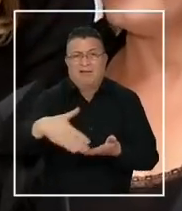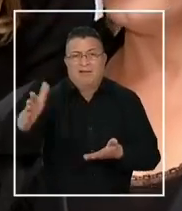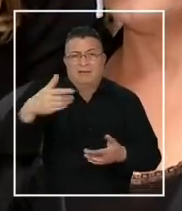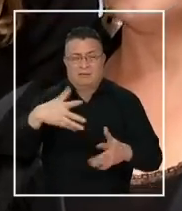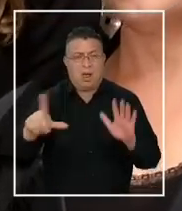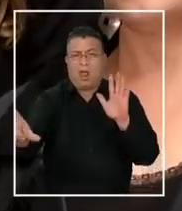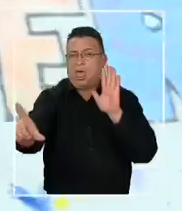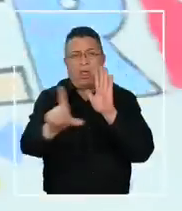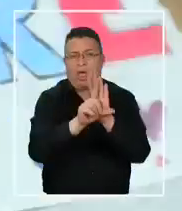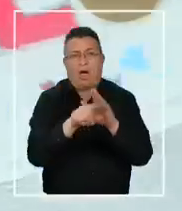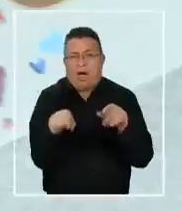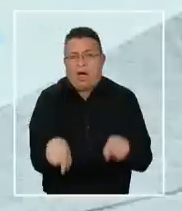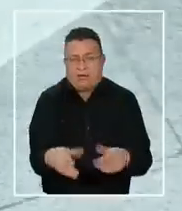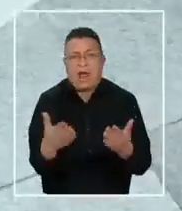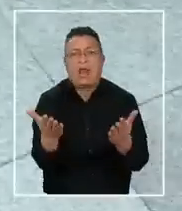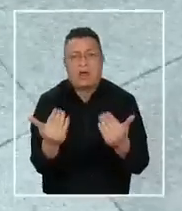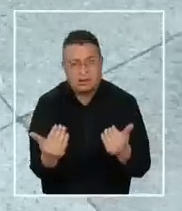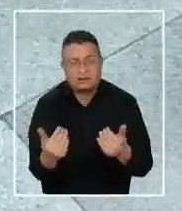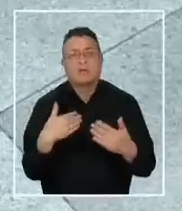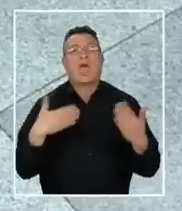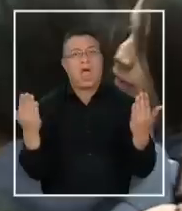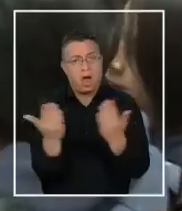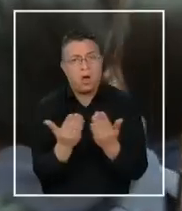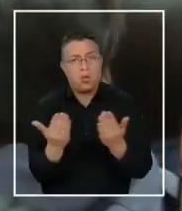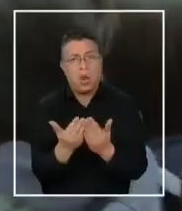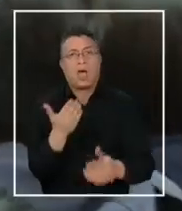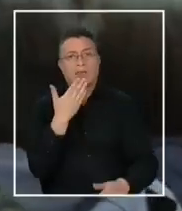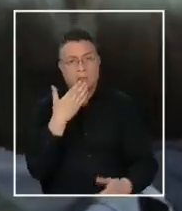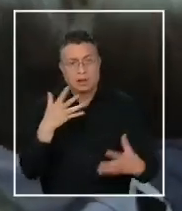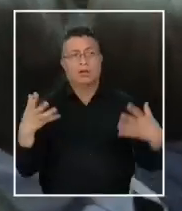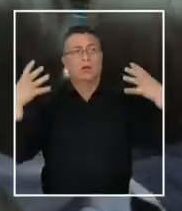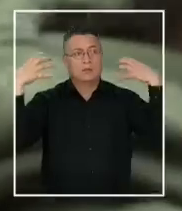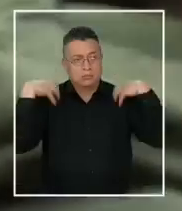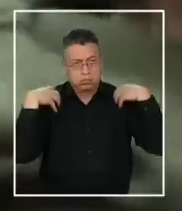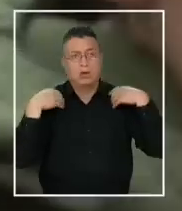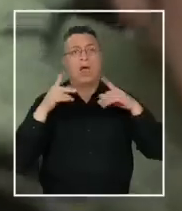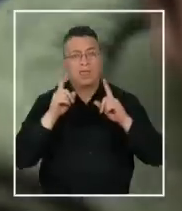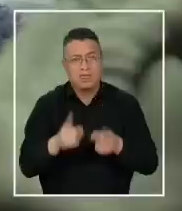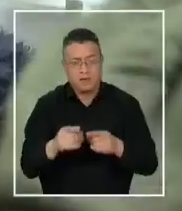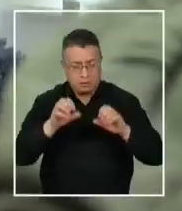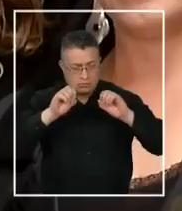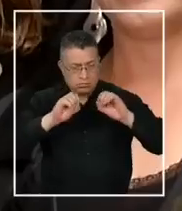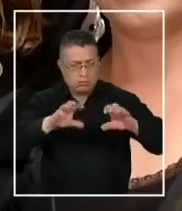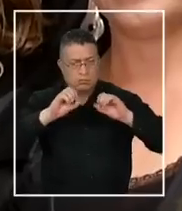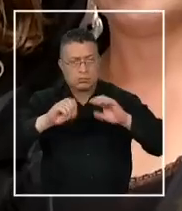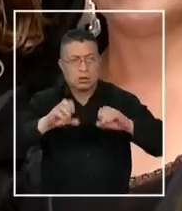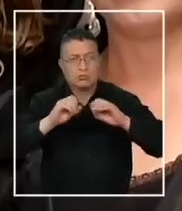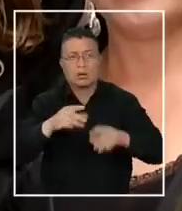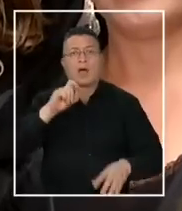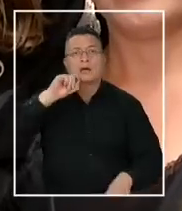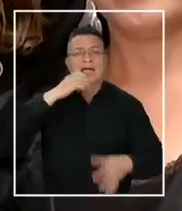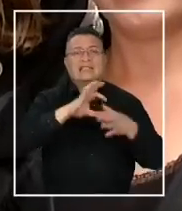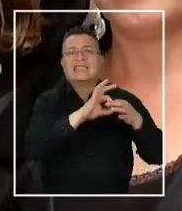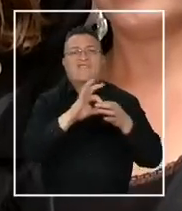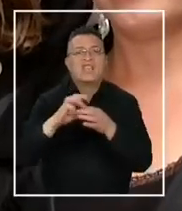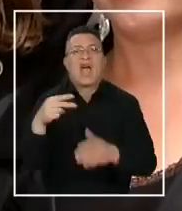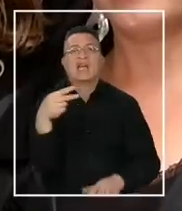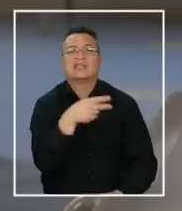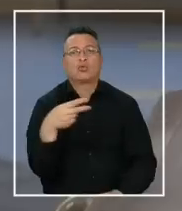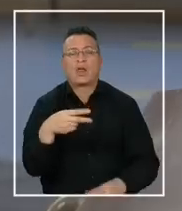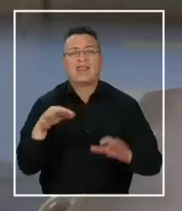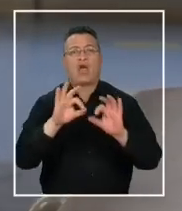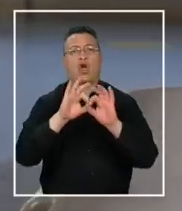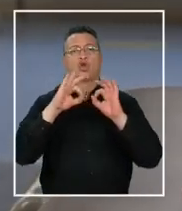legítimo, necesario, que la escuela también se haga cargo y se haga parte de la formación de lo que significa la sexualidad